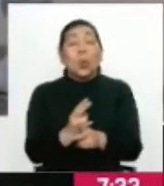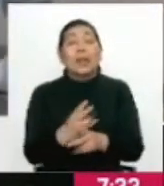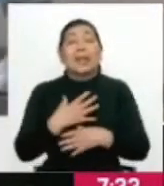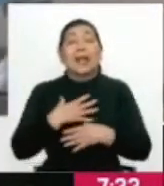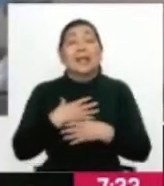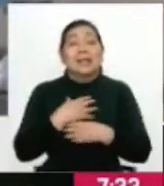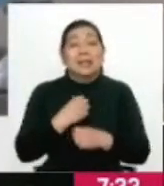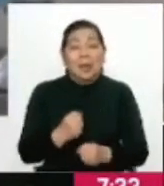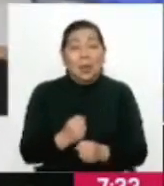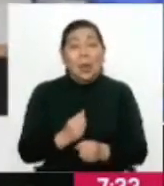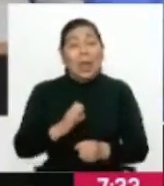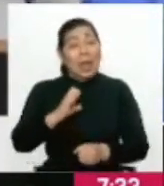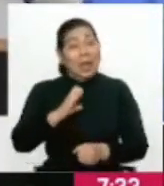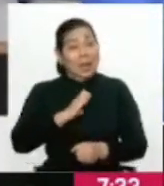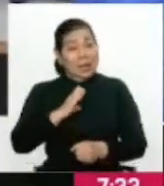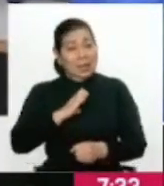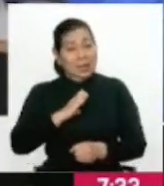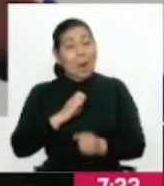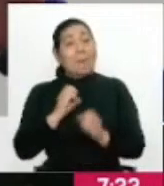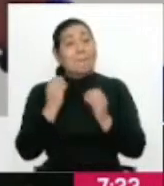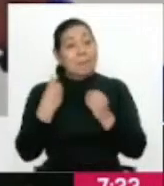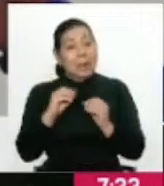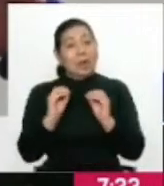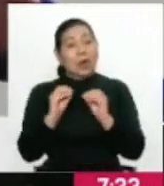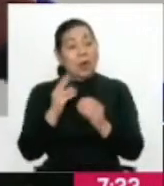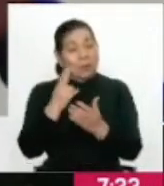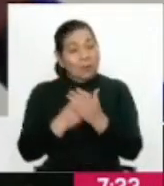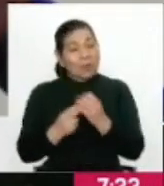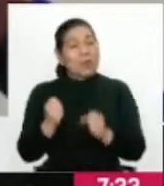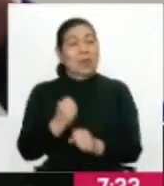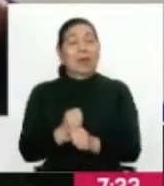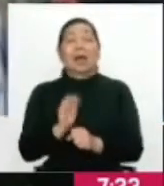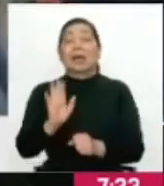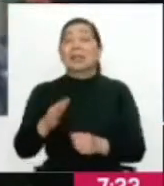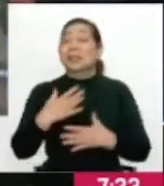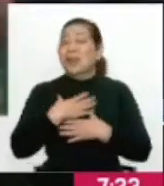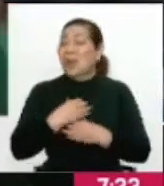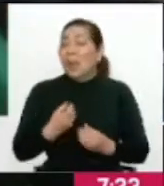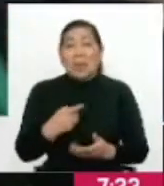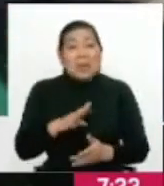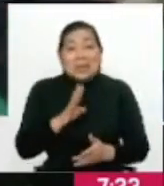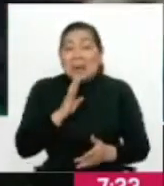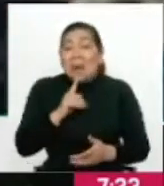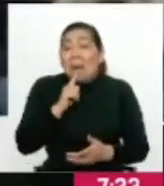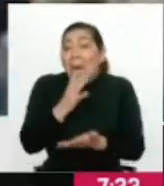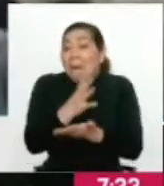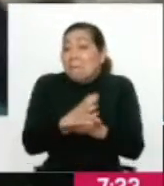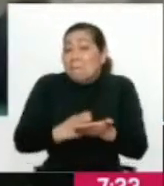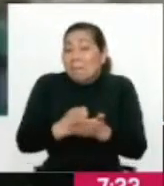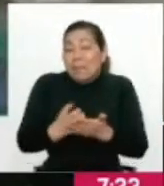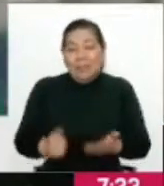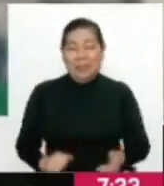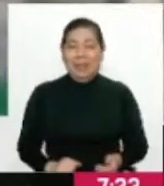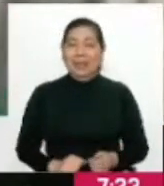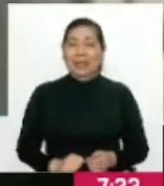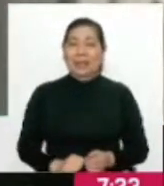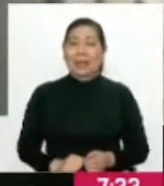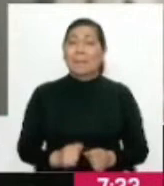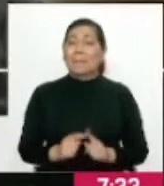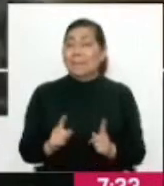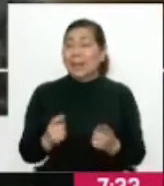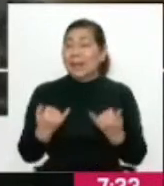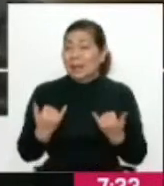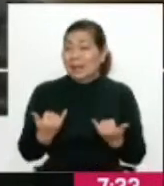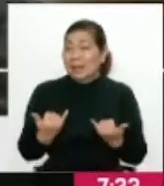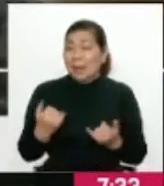y ético que nos debería primar para confiar en la salud pública. Pero eso no se habla y no se dice. Ya que mencionan la inmunidad natural,